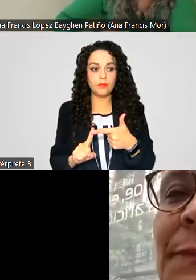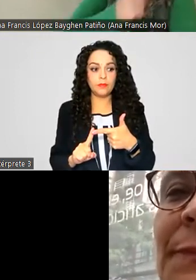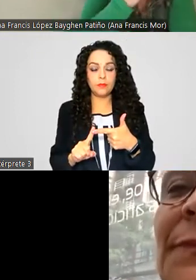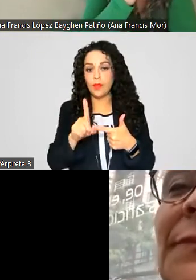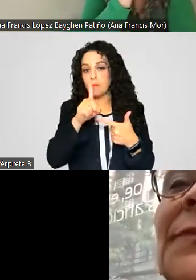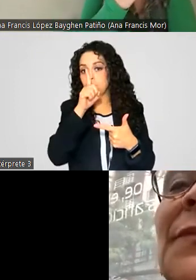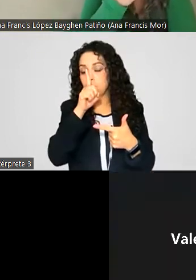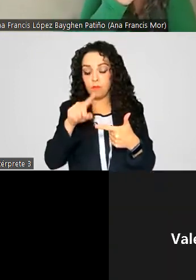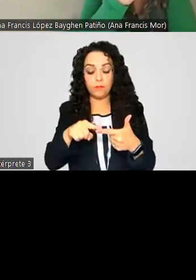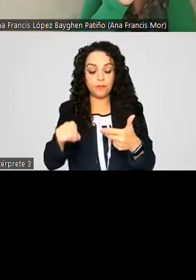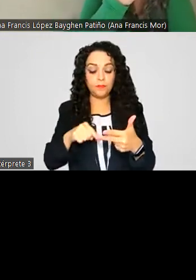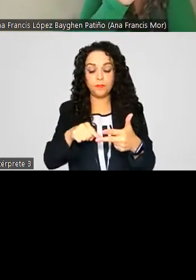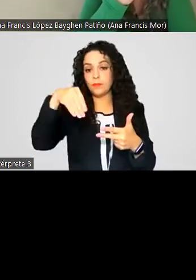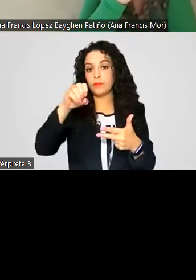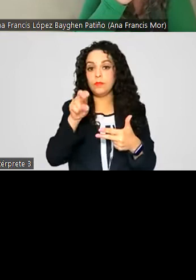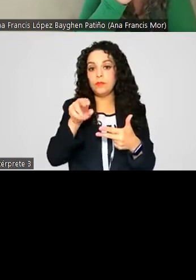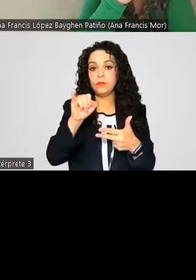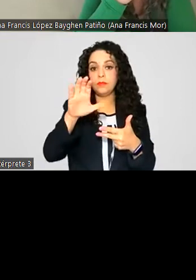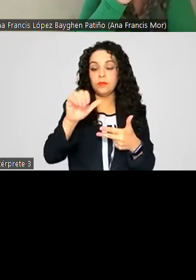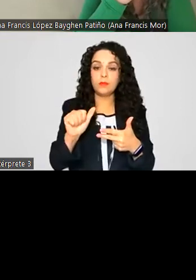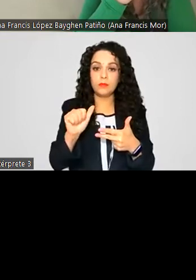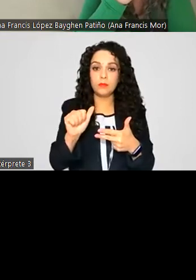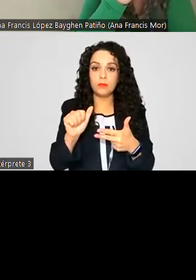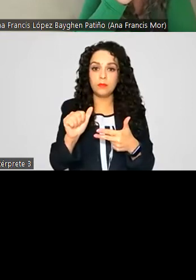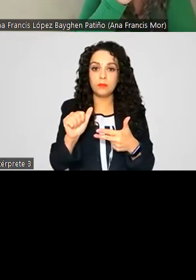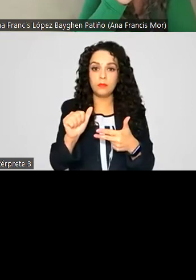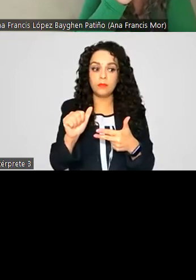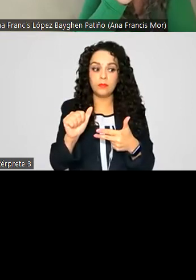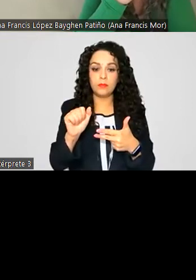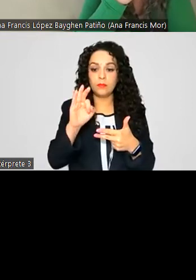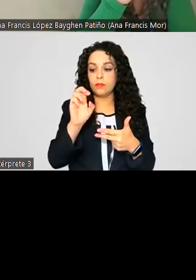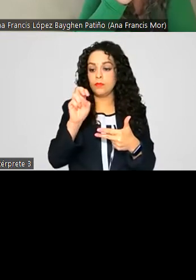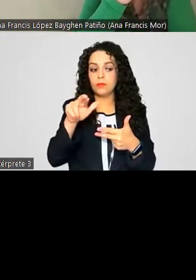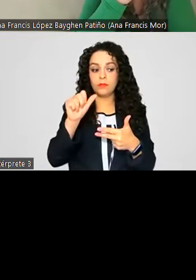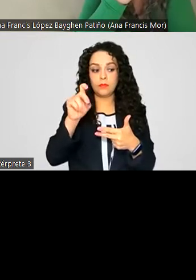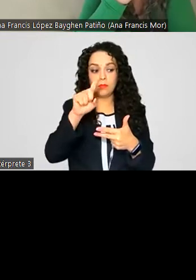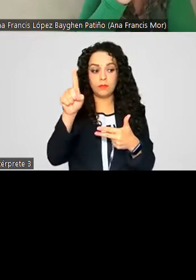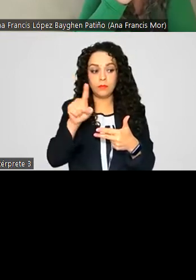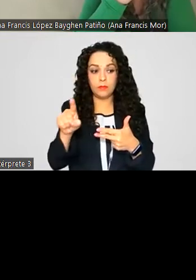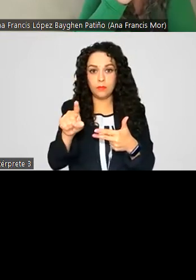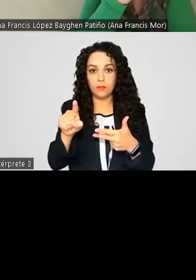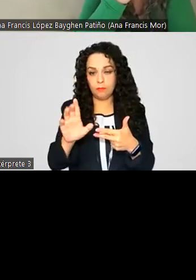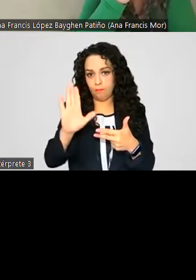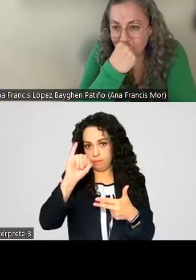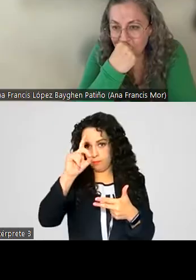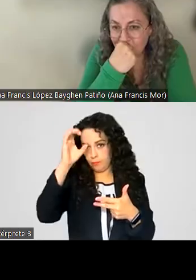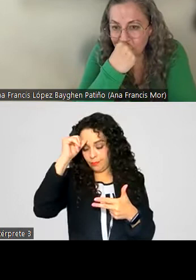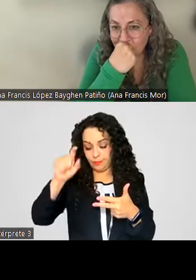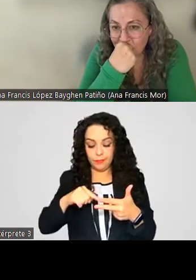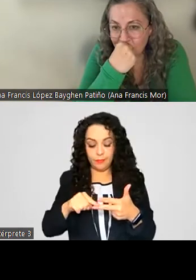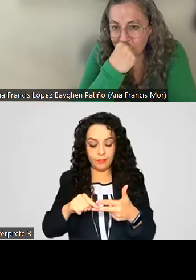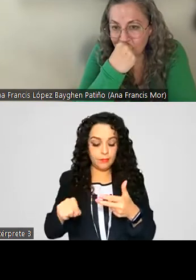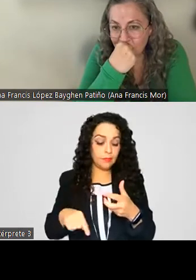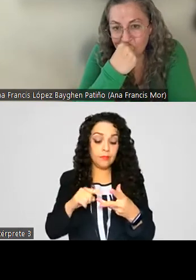Diputada Mónica Fernández César. Mónica Fernández, a favor. Diputada Nancy